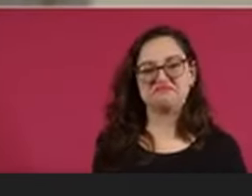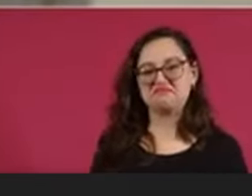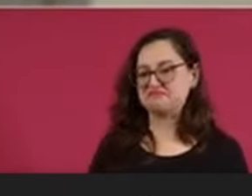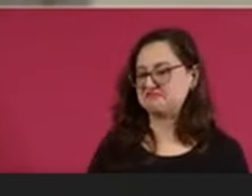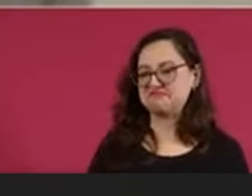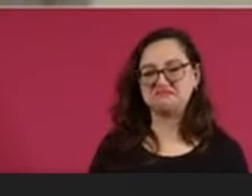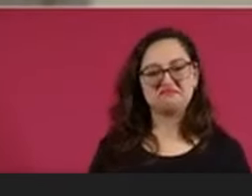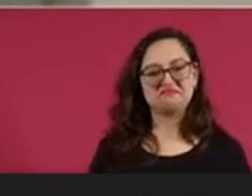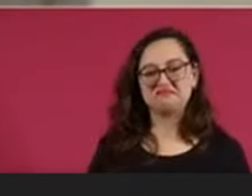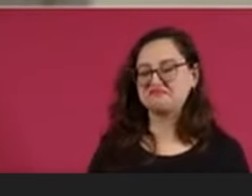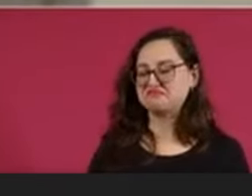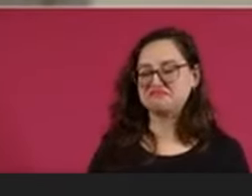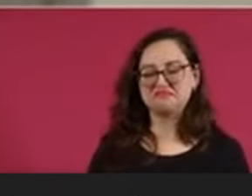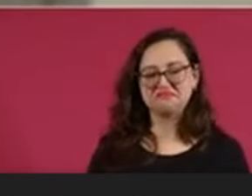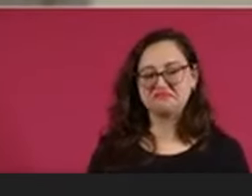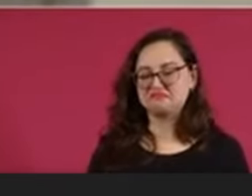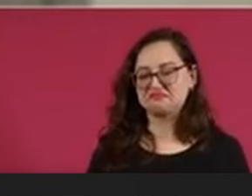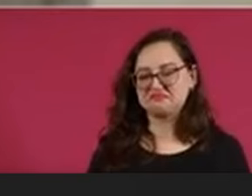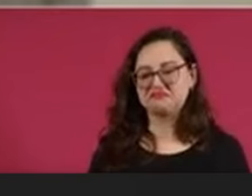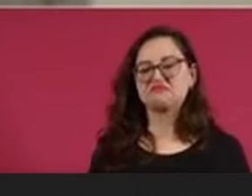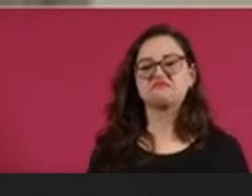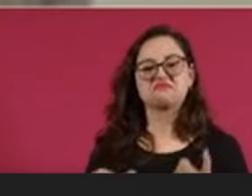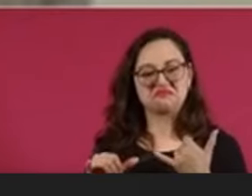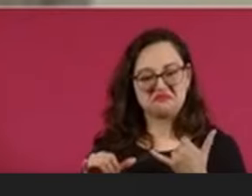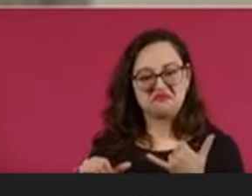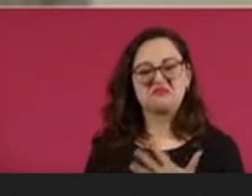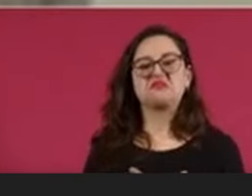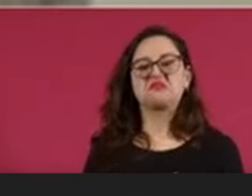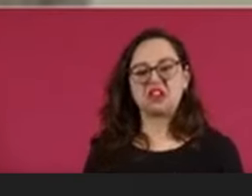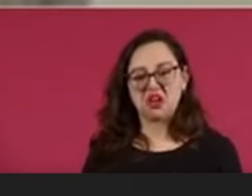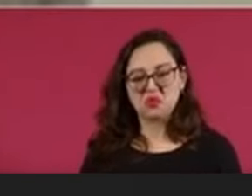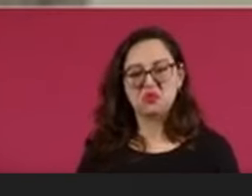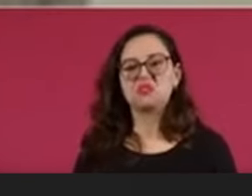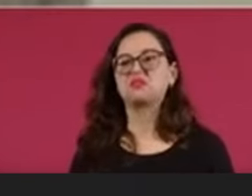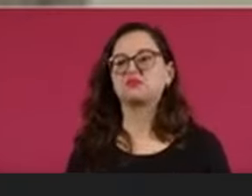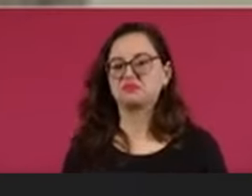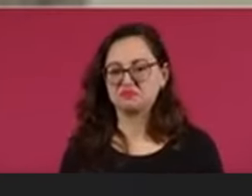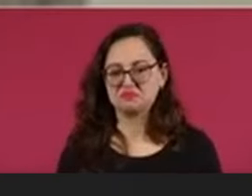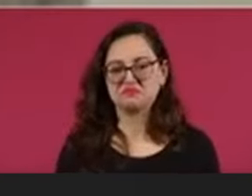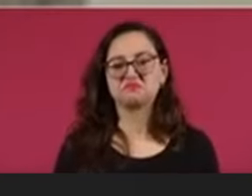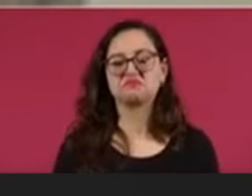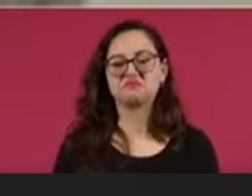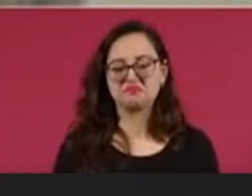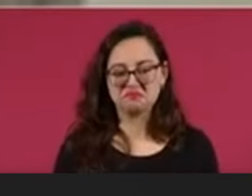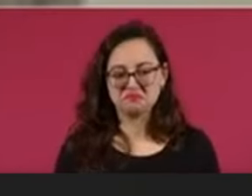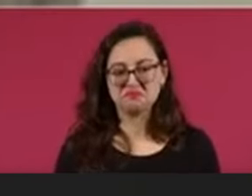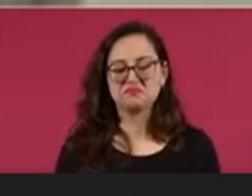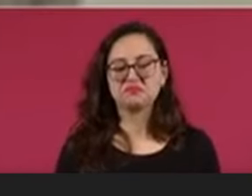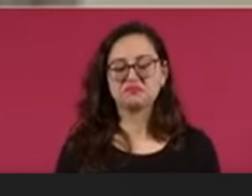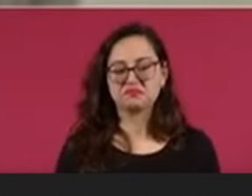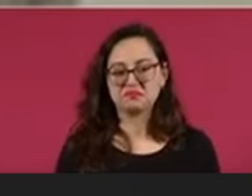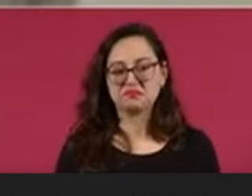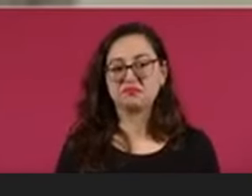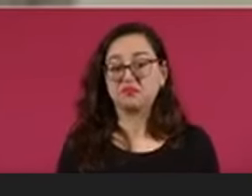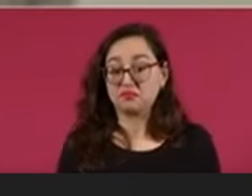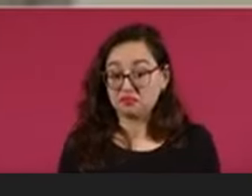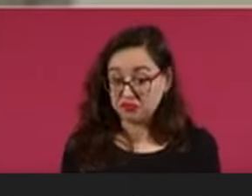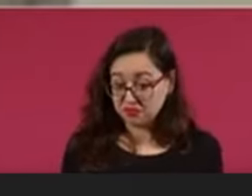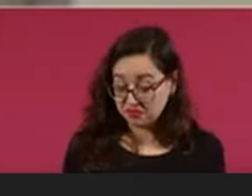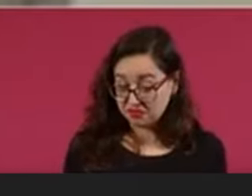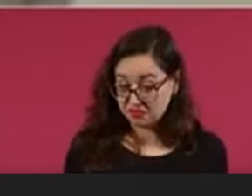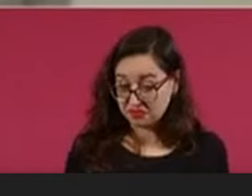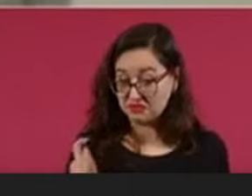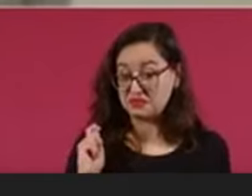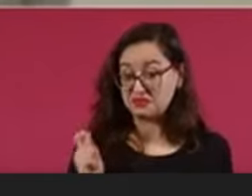urnas y de que hubo fraude en la elección, de ser así